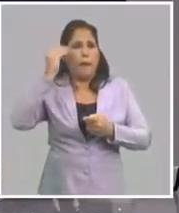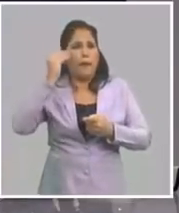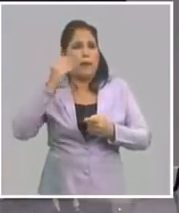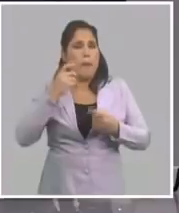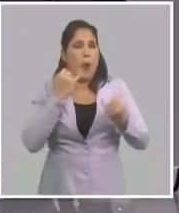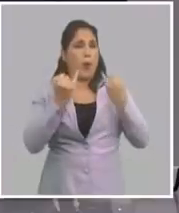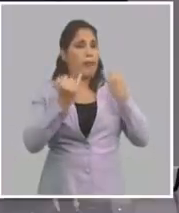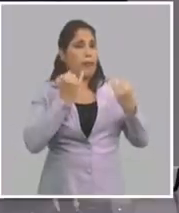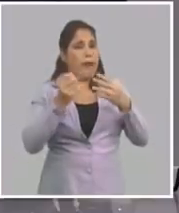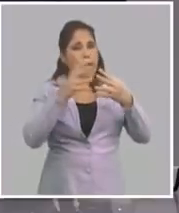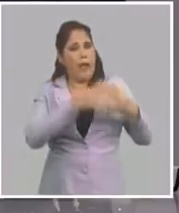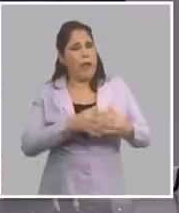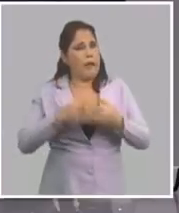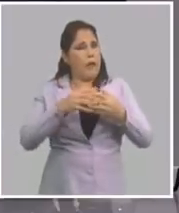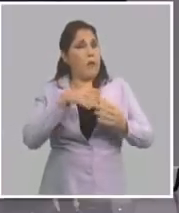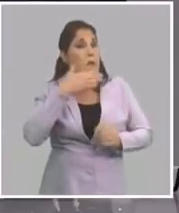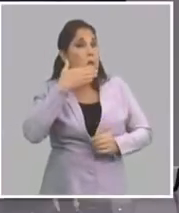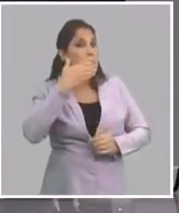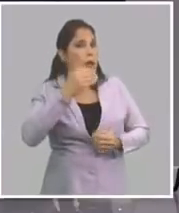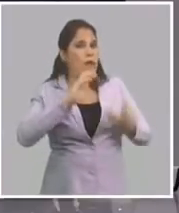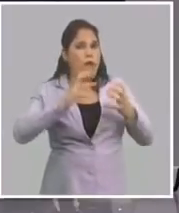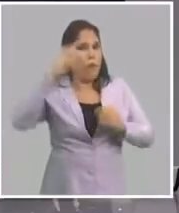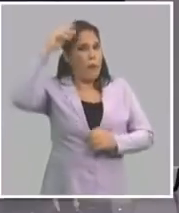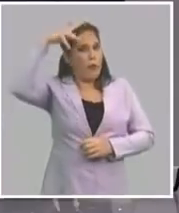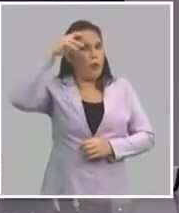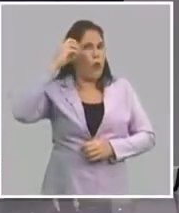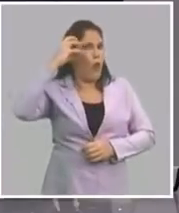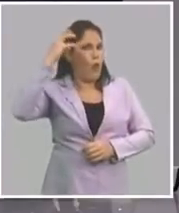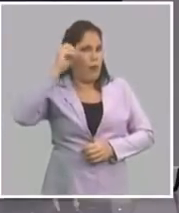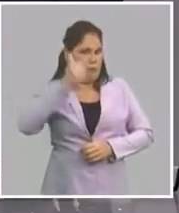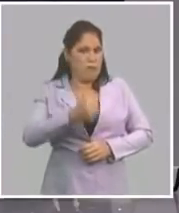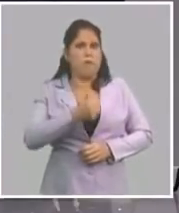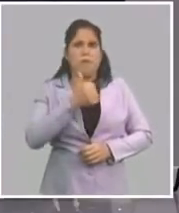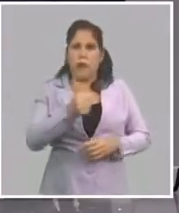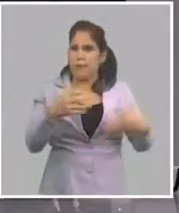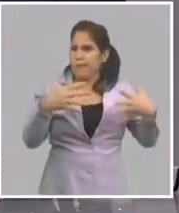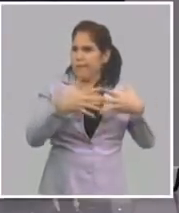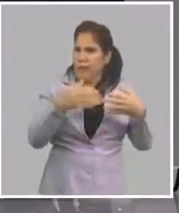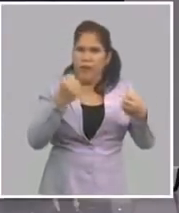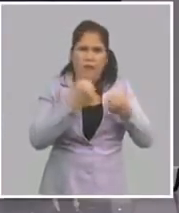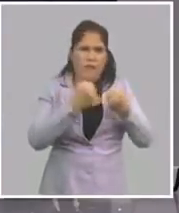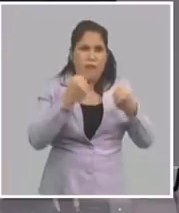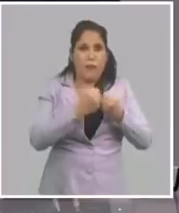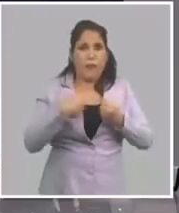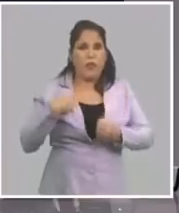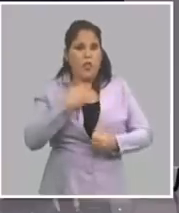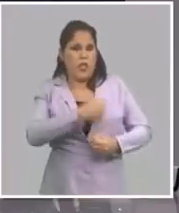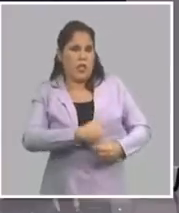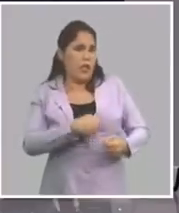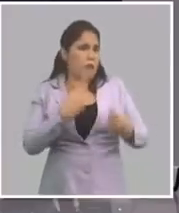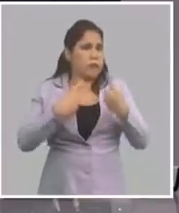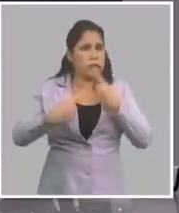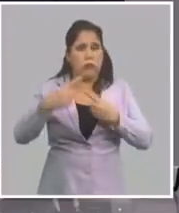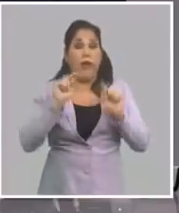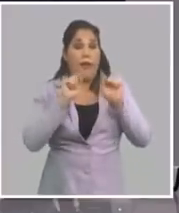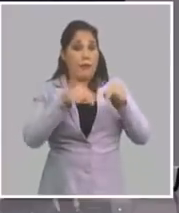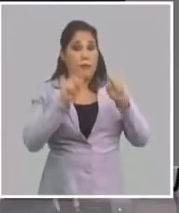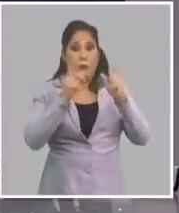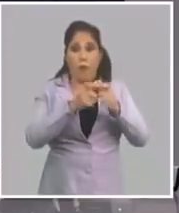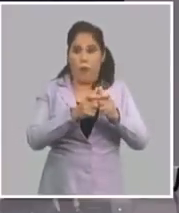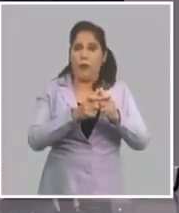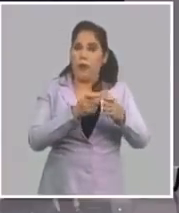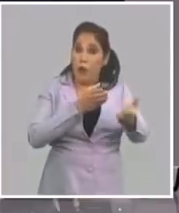que para los intereses de Estados Unidos es mejor esta forma de gobierno, esta relación con los aliados, enfrentamiento a China, todo ese tipo de